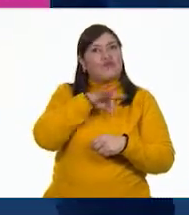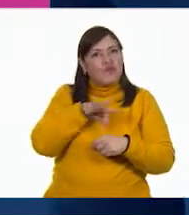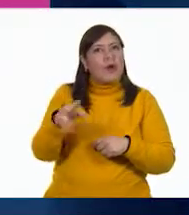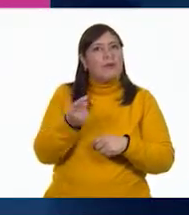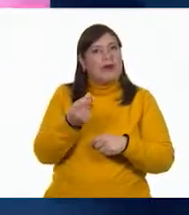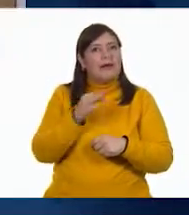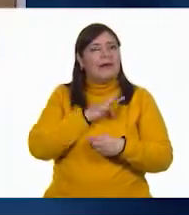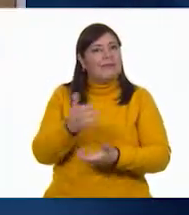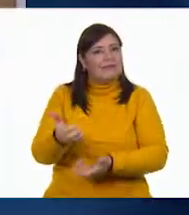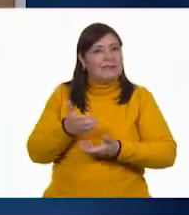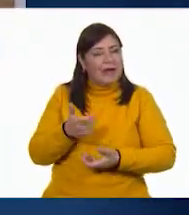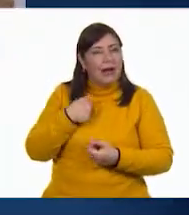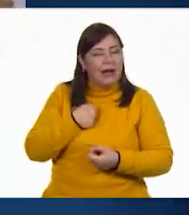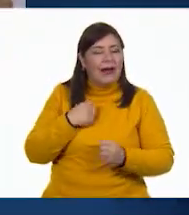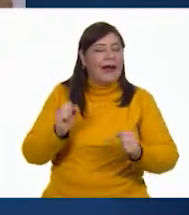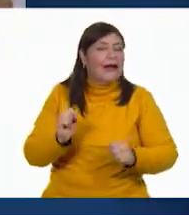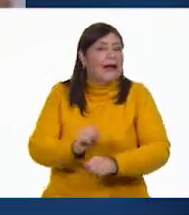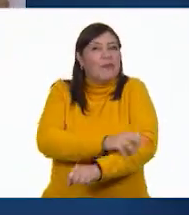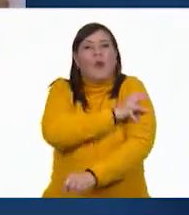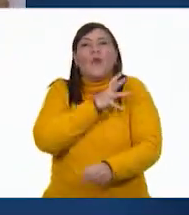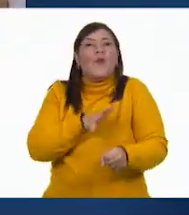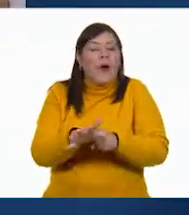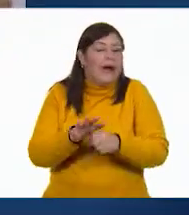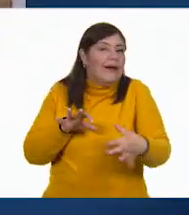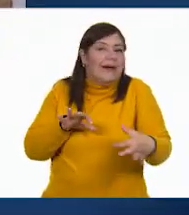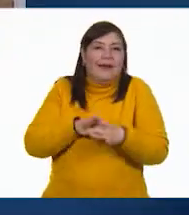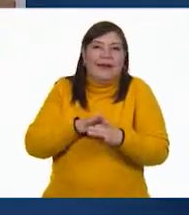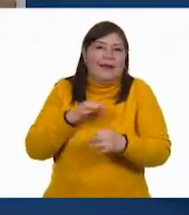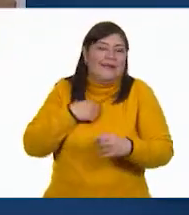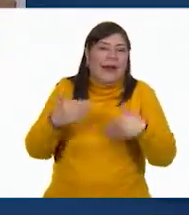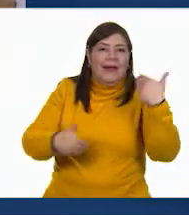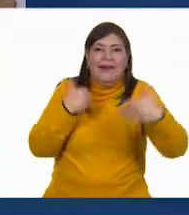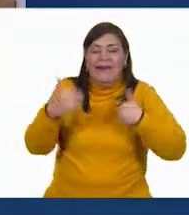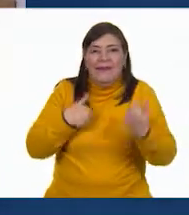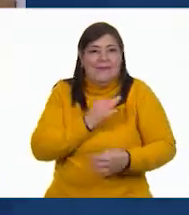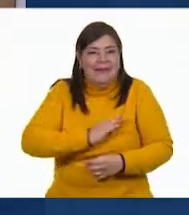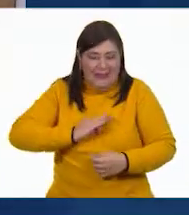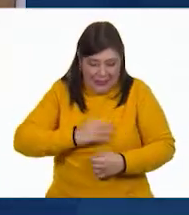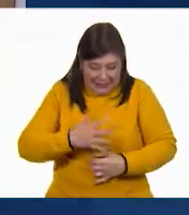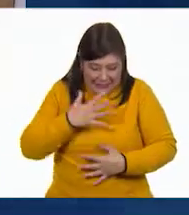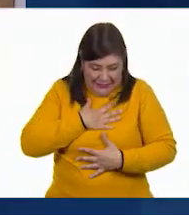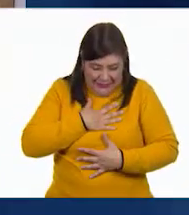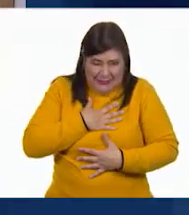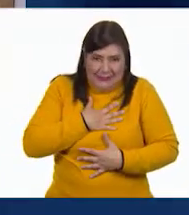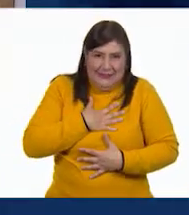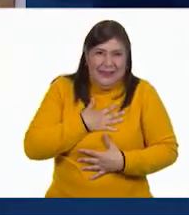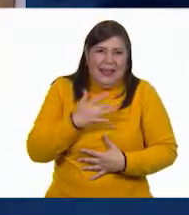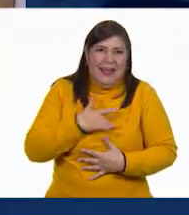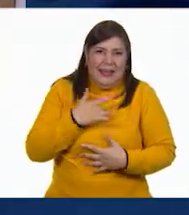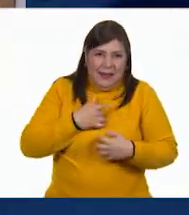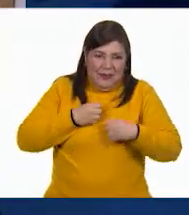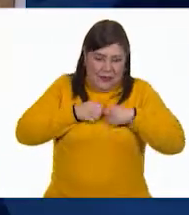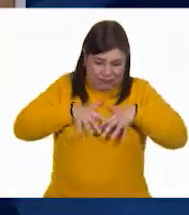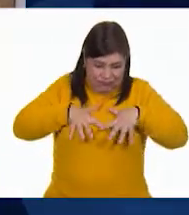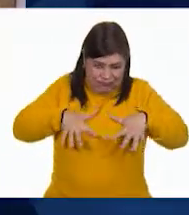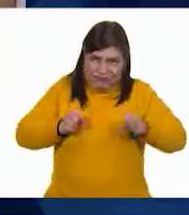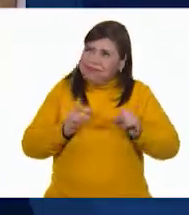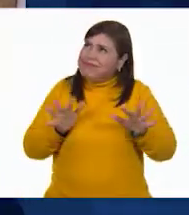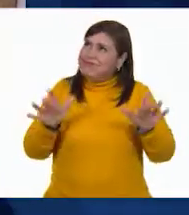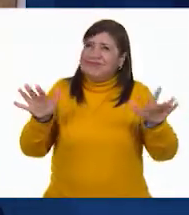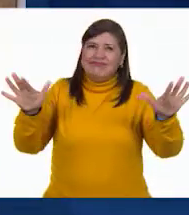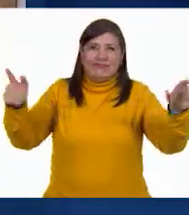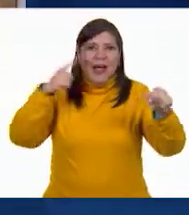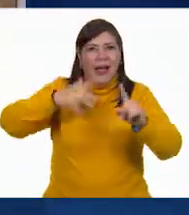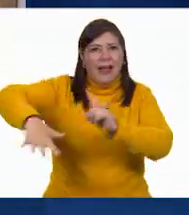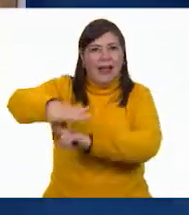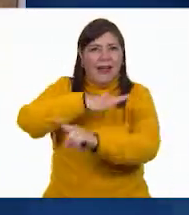un perrito. La emoción que tuve fue muchísima felicidad. La sentí aquí en el pecho como si se reflejara a toda mi casa y a todos los lugares